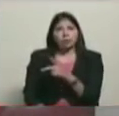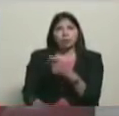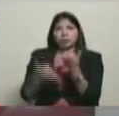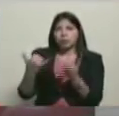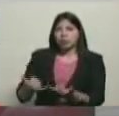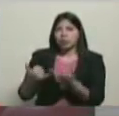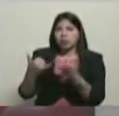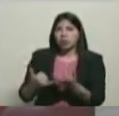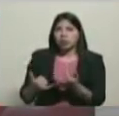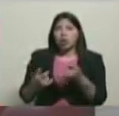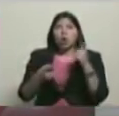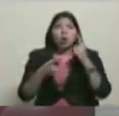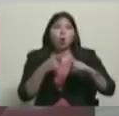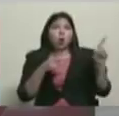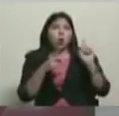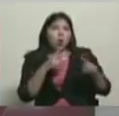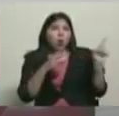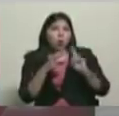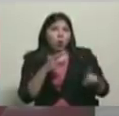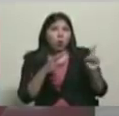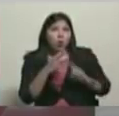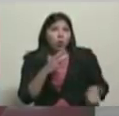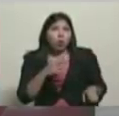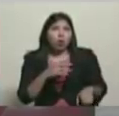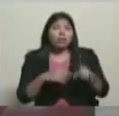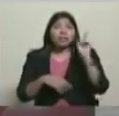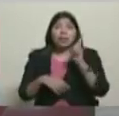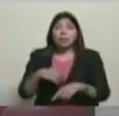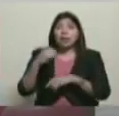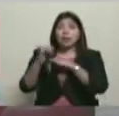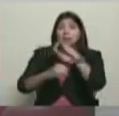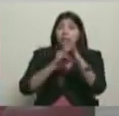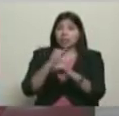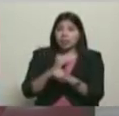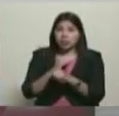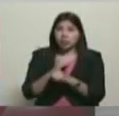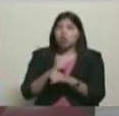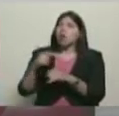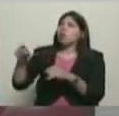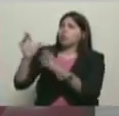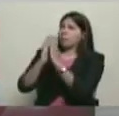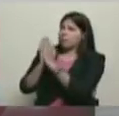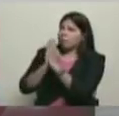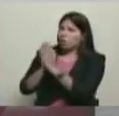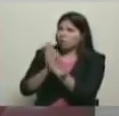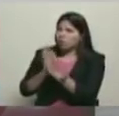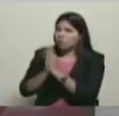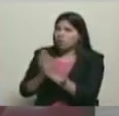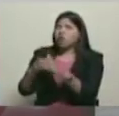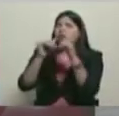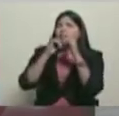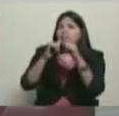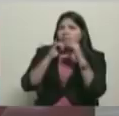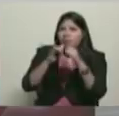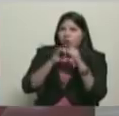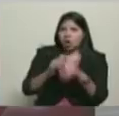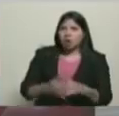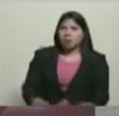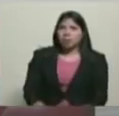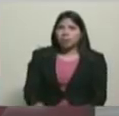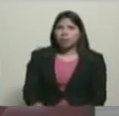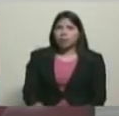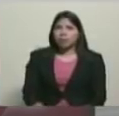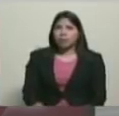a esta transmisión otros medios, incluso medios internacionales, constituyentes. Sería importante, pues, ya que el elemento mediático es